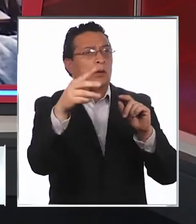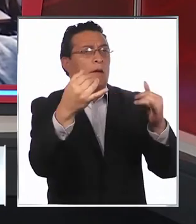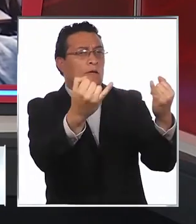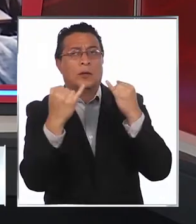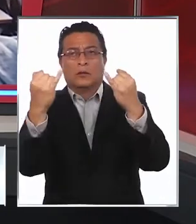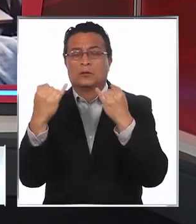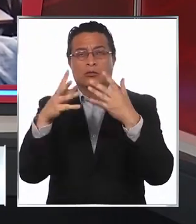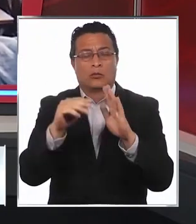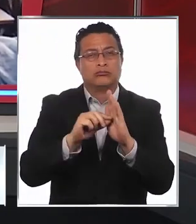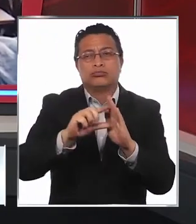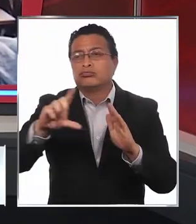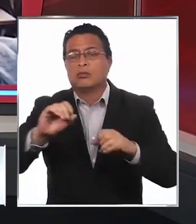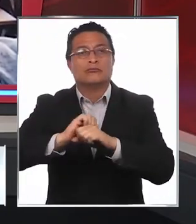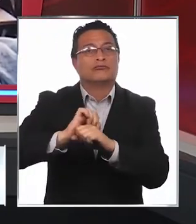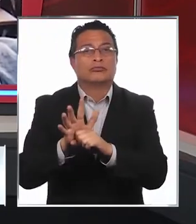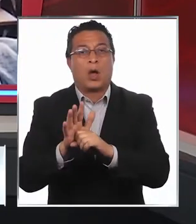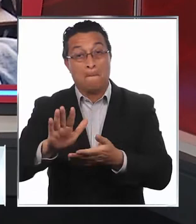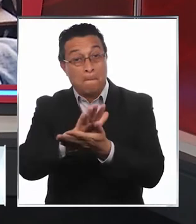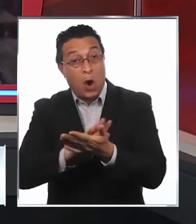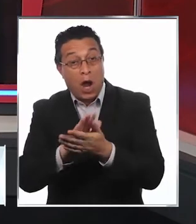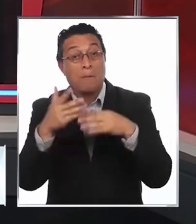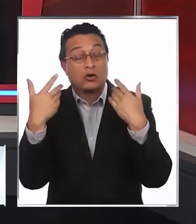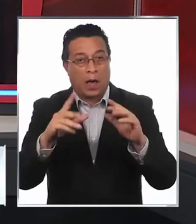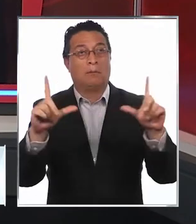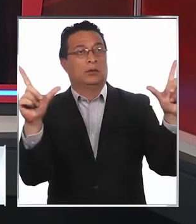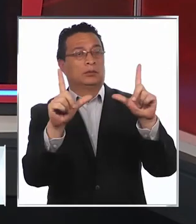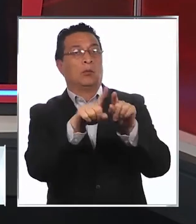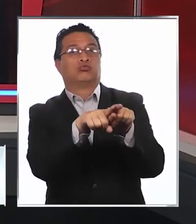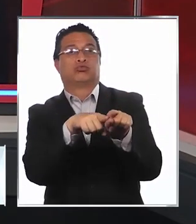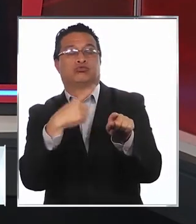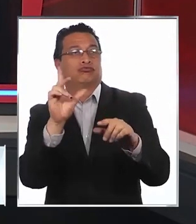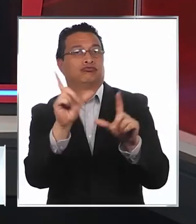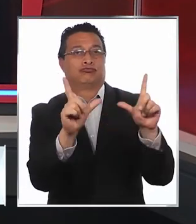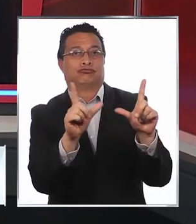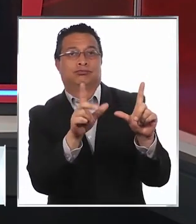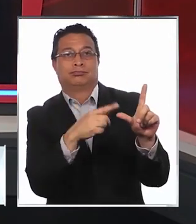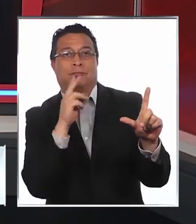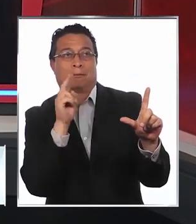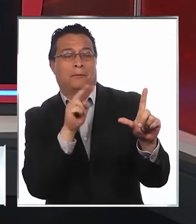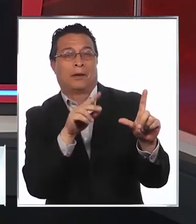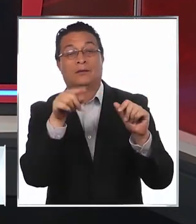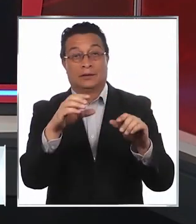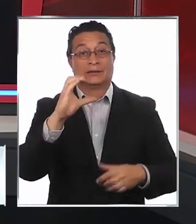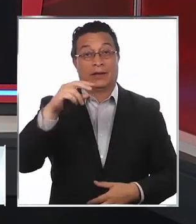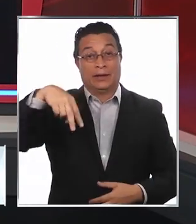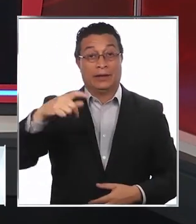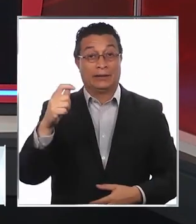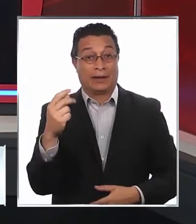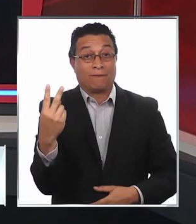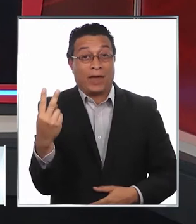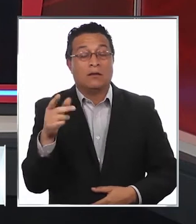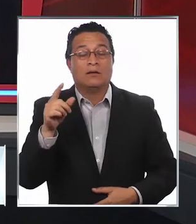sobre la evolución de esta pandemia. Por ejemplo, se encendieron por más tiempo los televisores. Según un estudio del Consejo Nacional de Televisión,